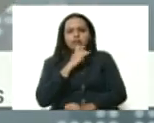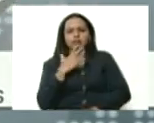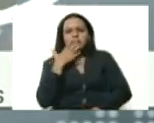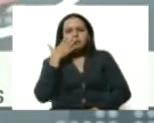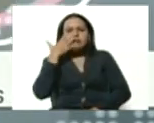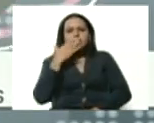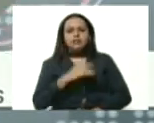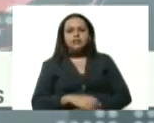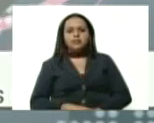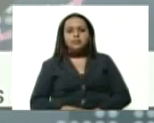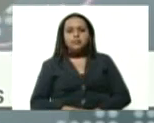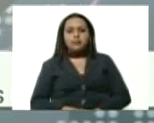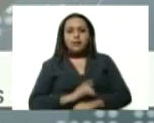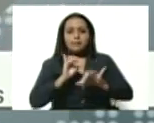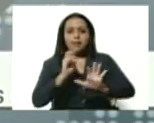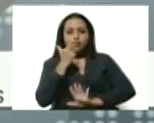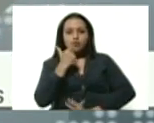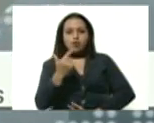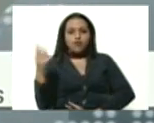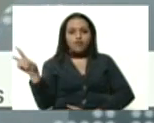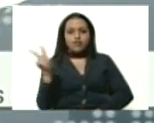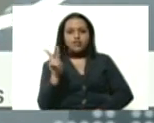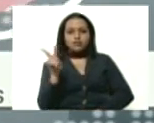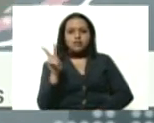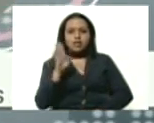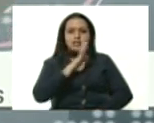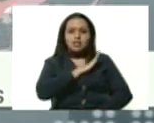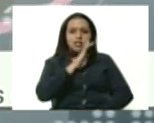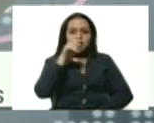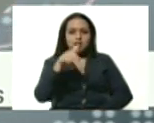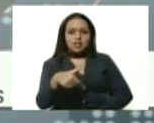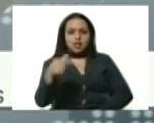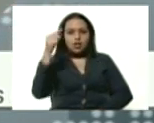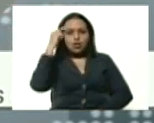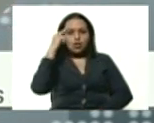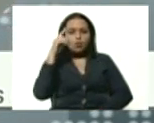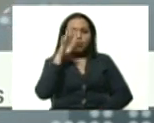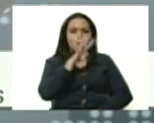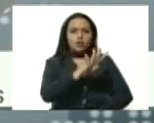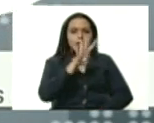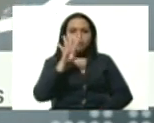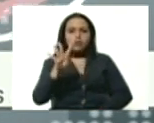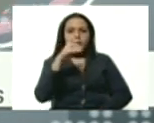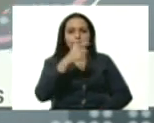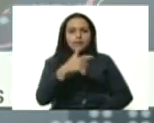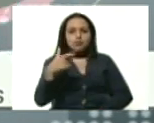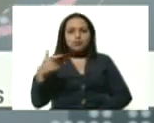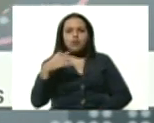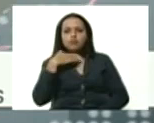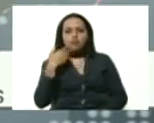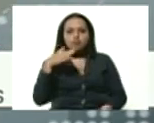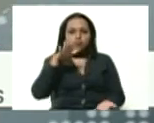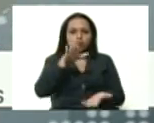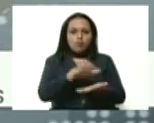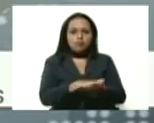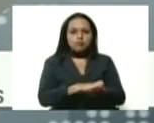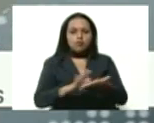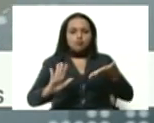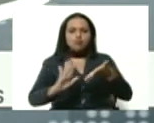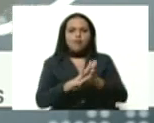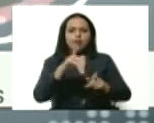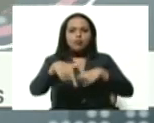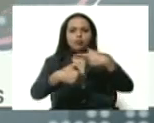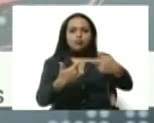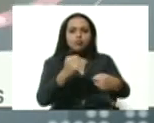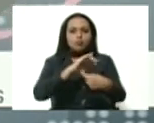anteriormente, Venezuela reporta el día de hoy 44 compatriotas fallecidos por la acción